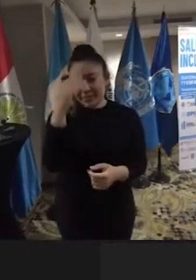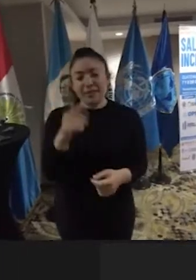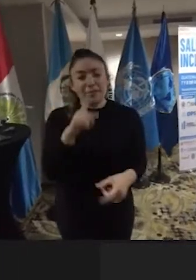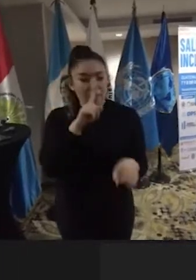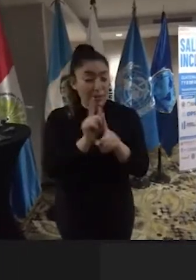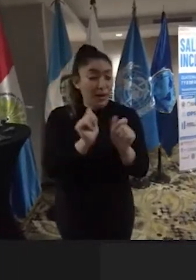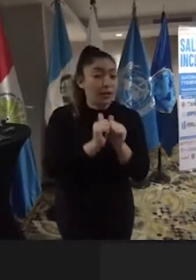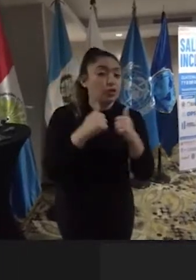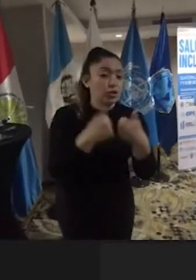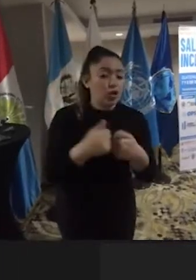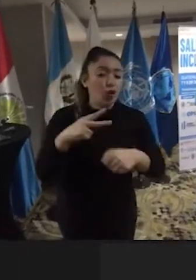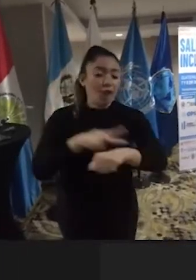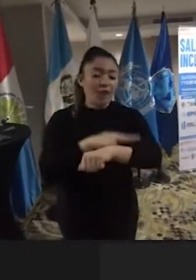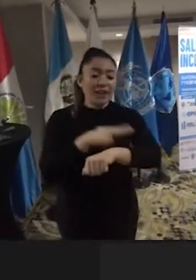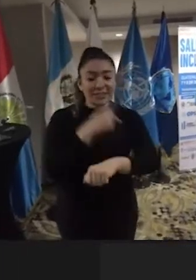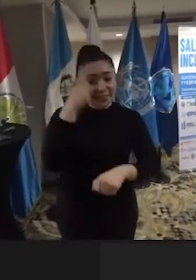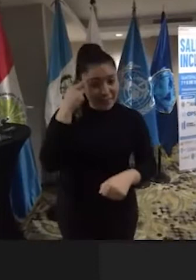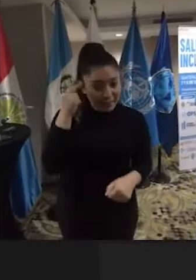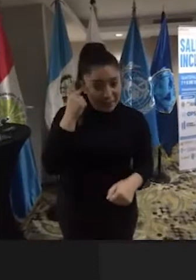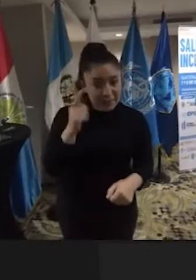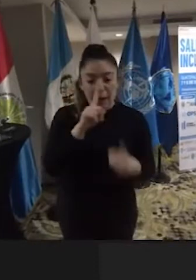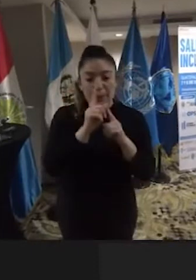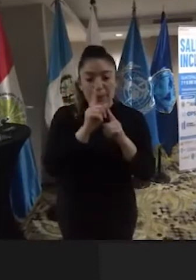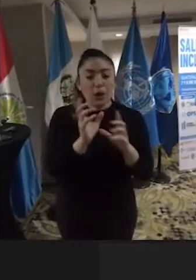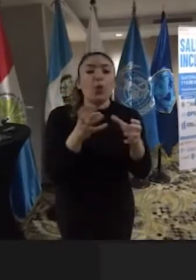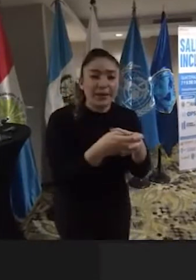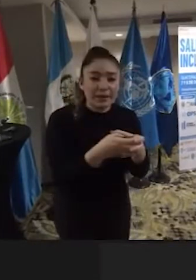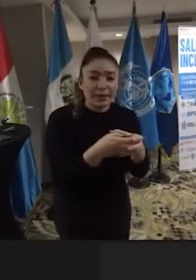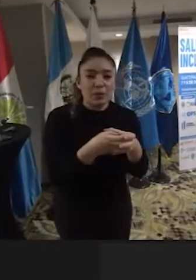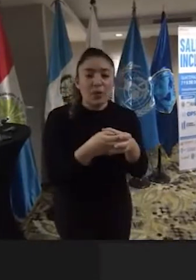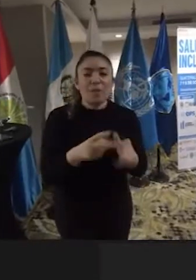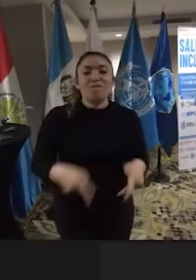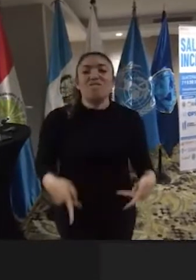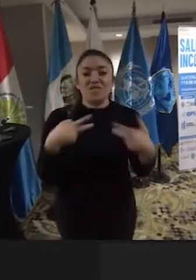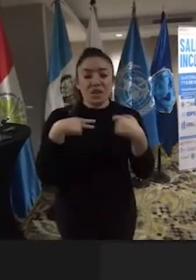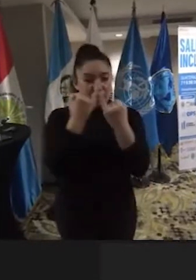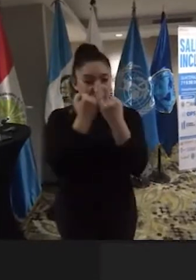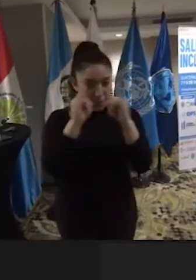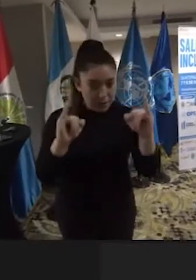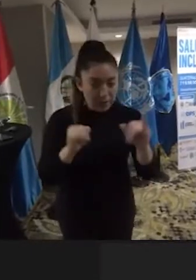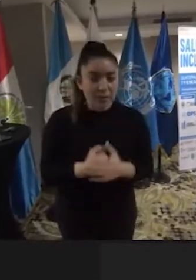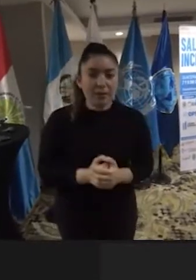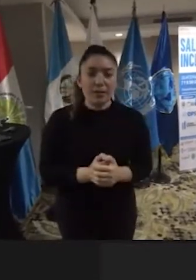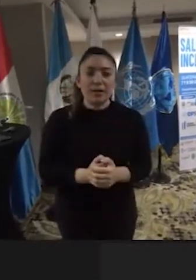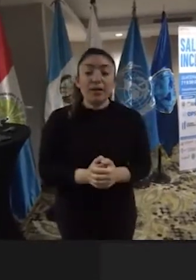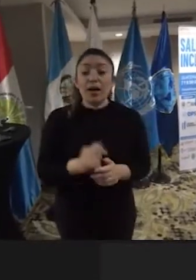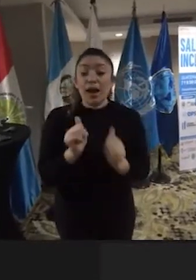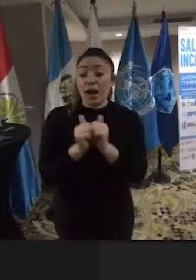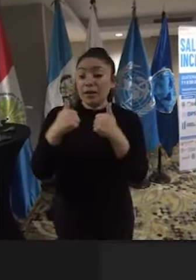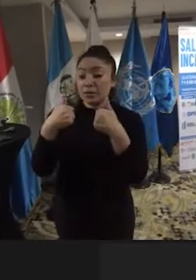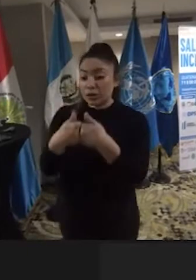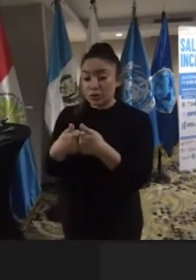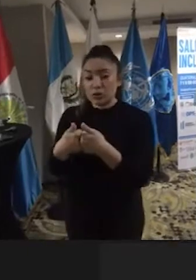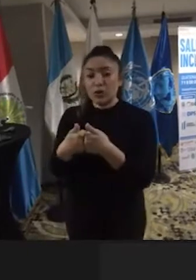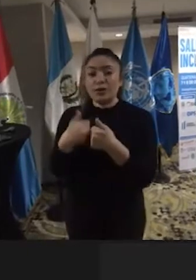Asociación Ovejas Negras, el colectivo Vida Independiente, la Asociación